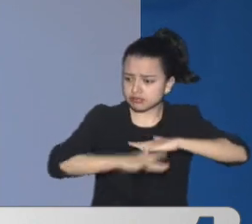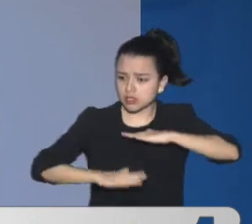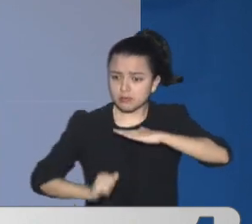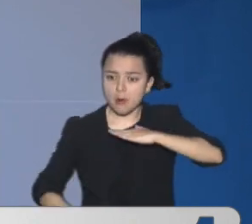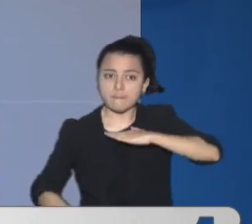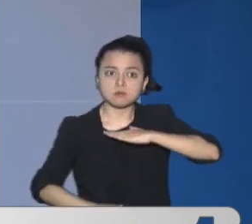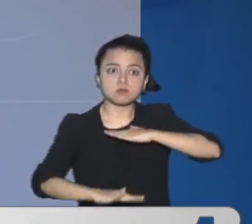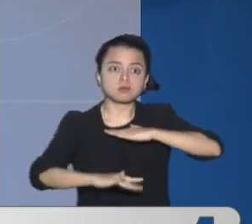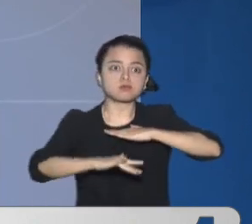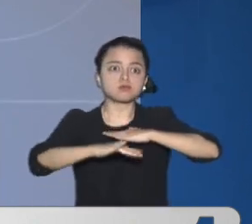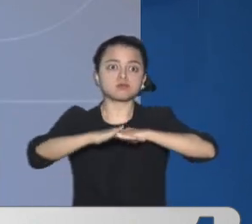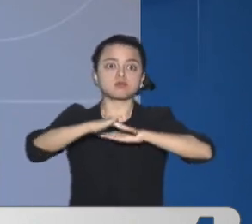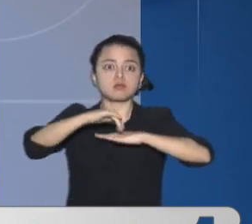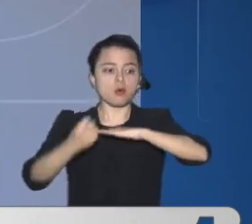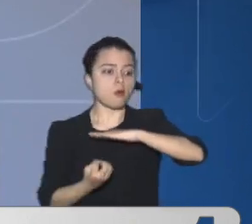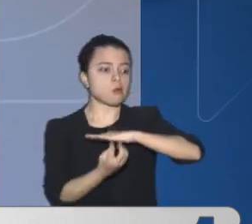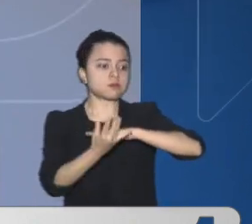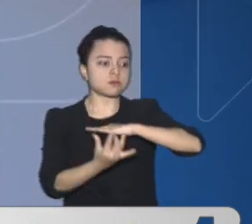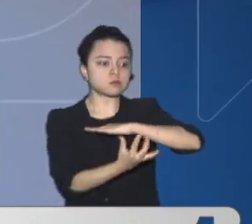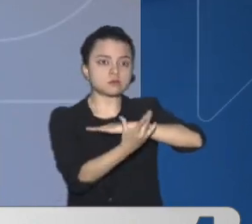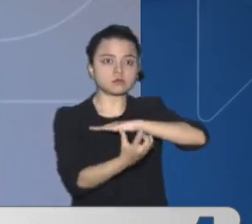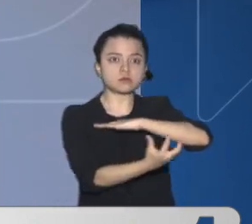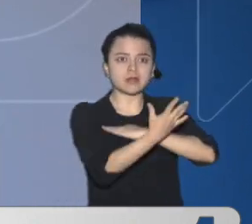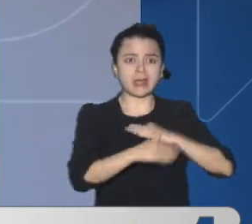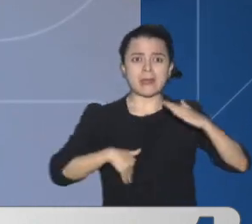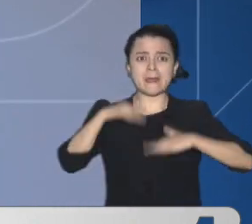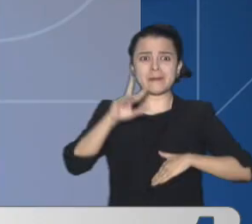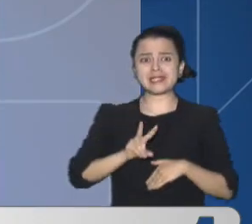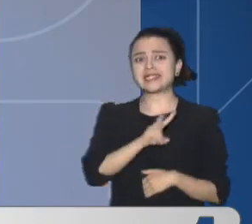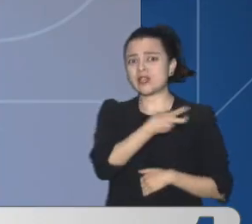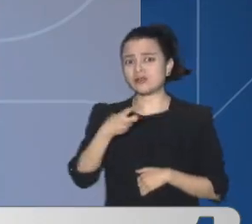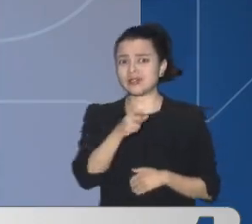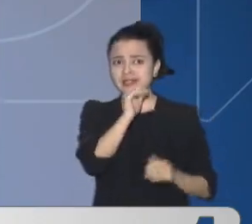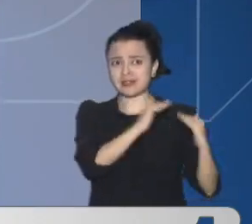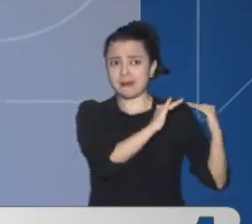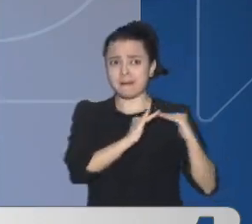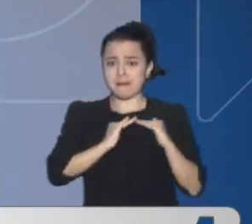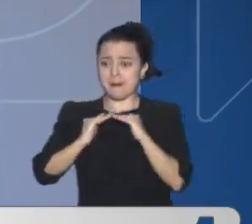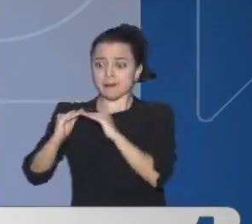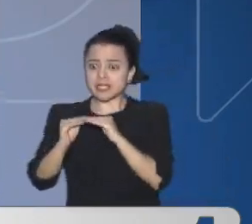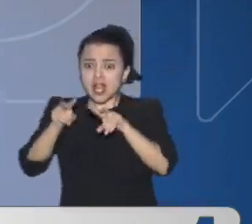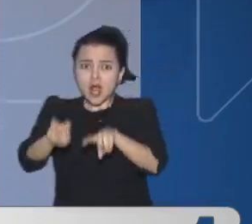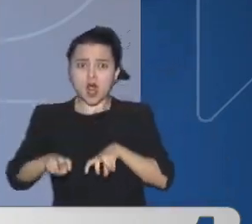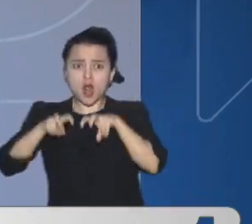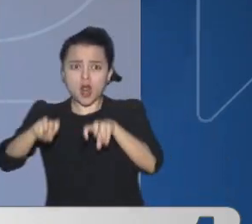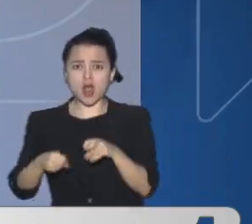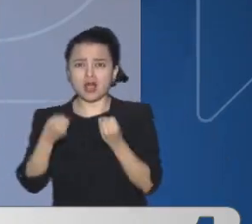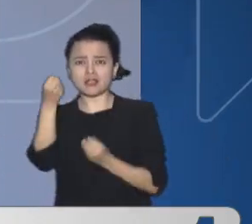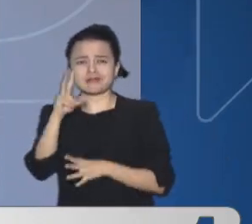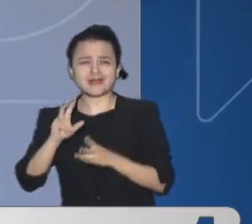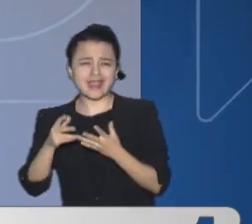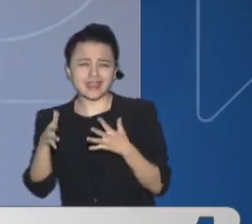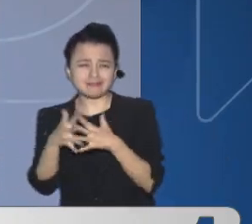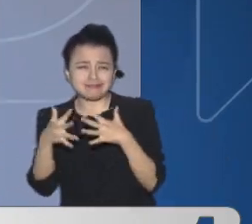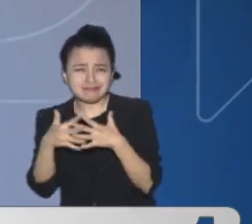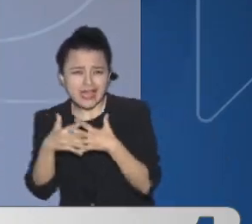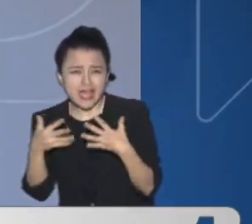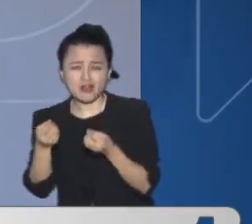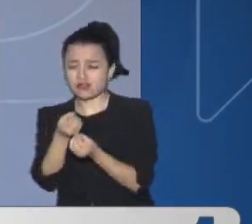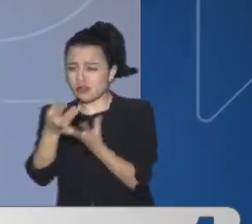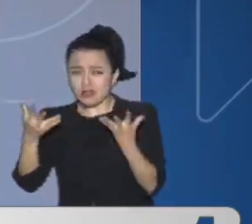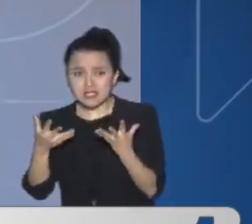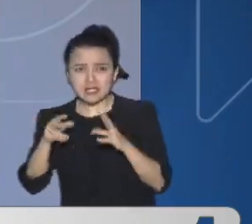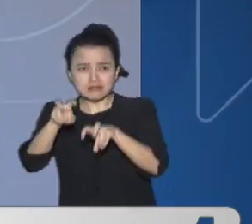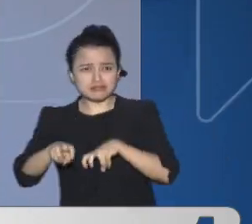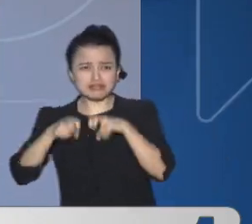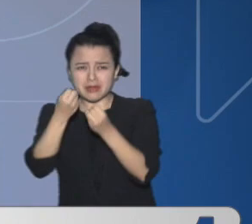Se resultarían Afectadas Por esta situación Asimismo Los cultivos De arroz Y de otros Productos Agrícolas